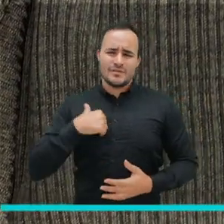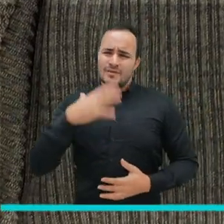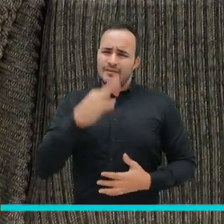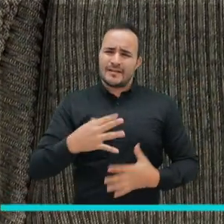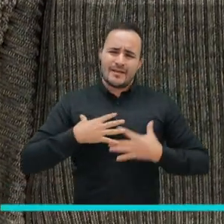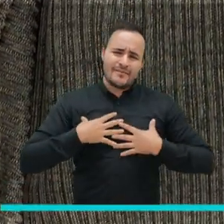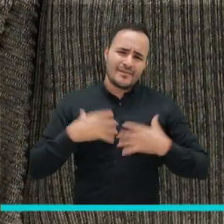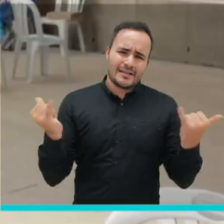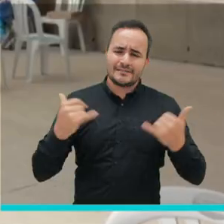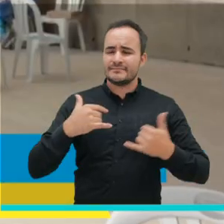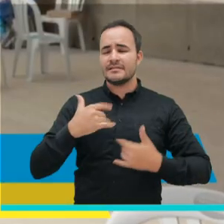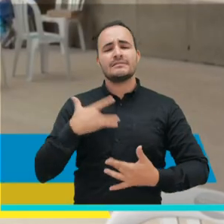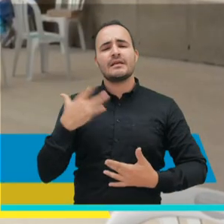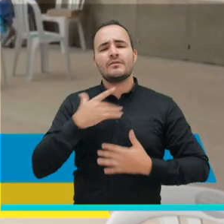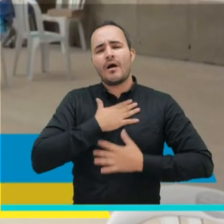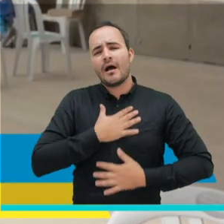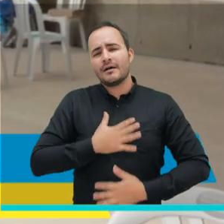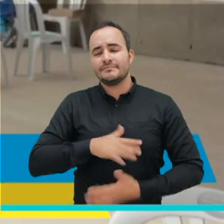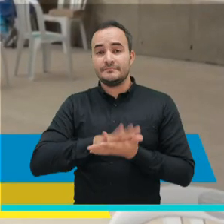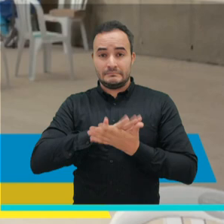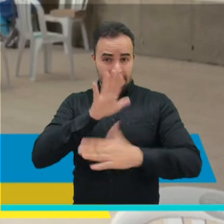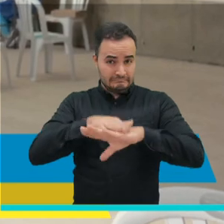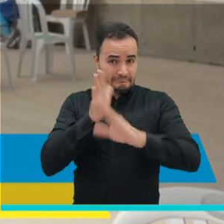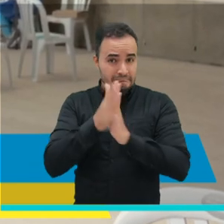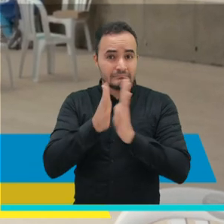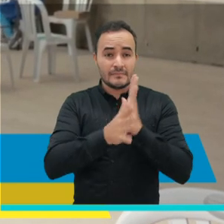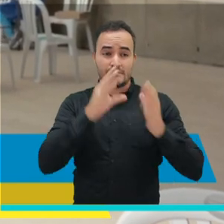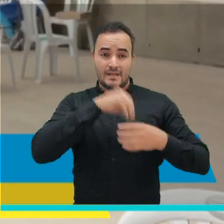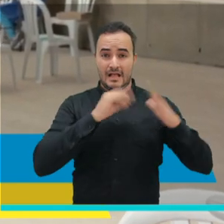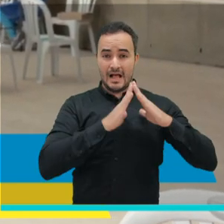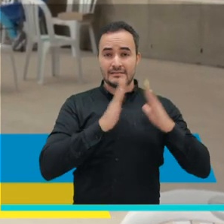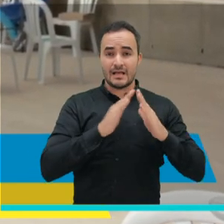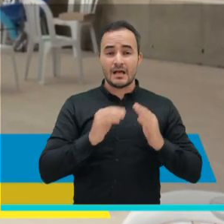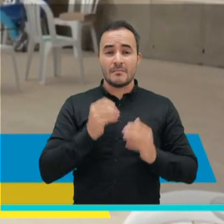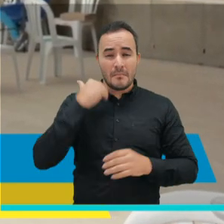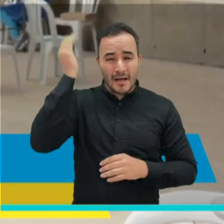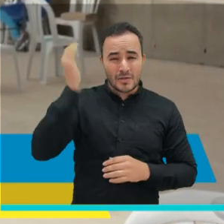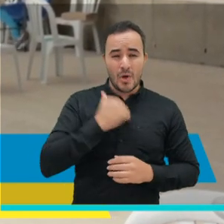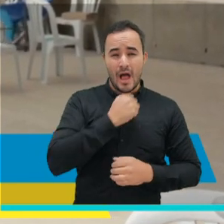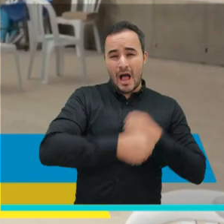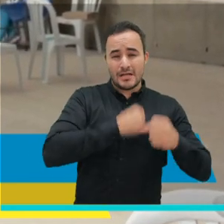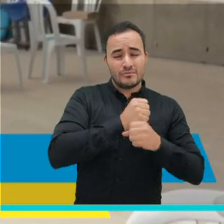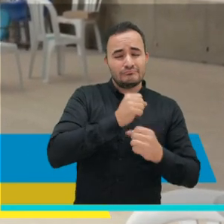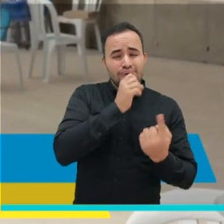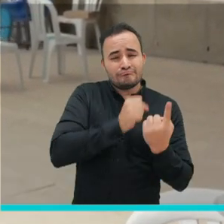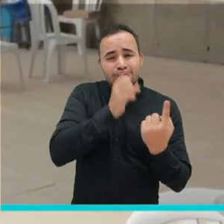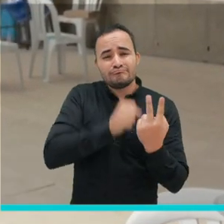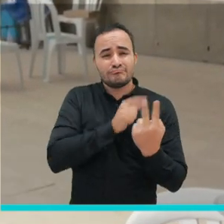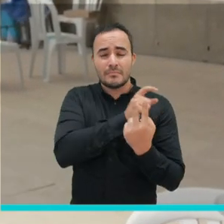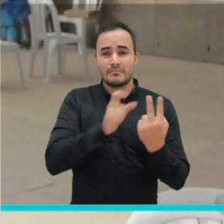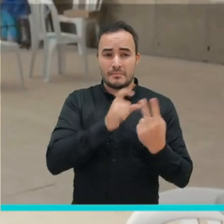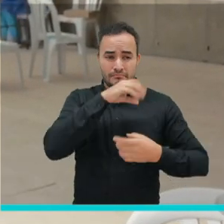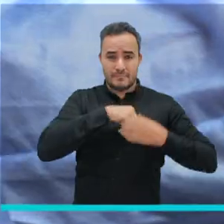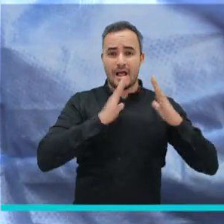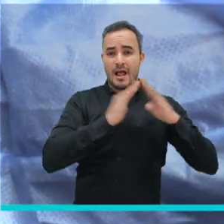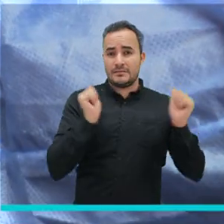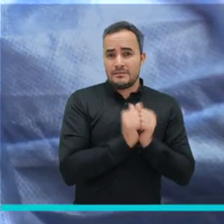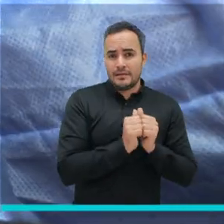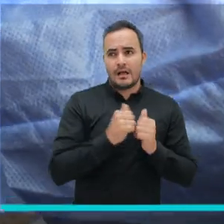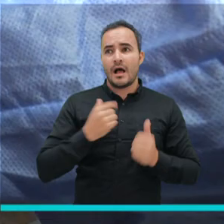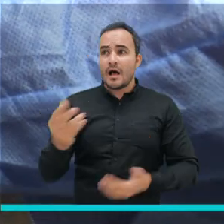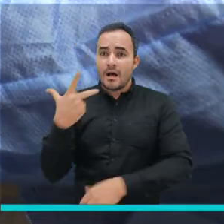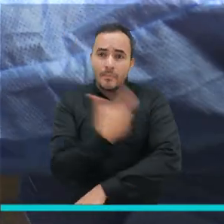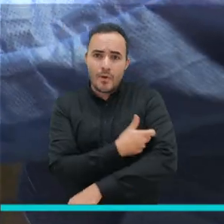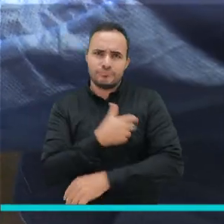Una felicidad y una tranquilidad porque yo vivo con dos personas muy mayores, de 82 y 72 años, entonces ya es